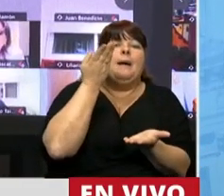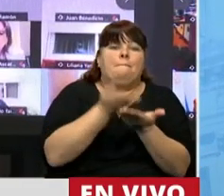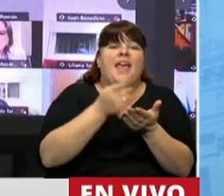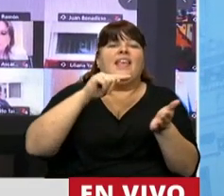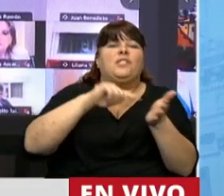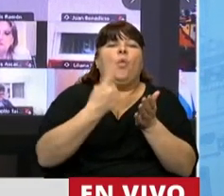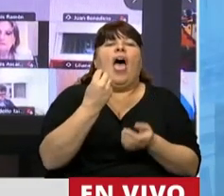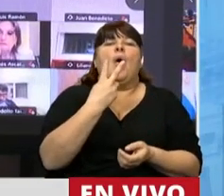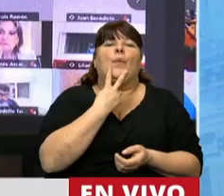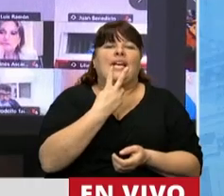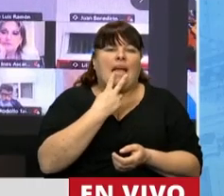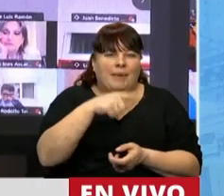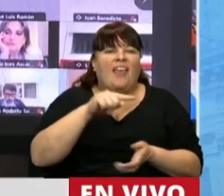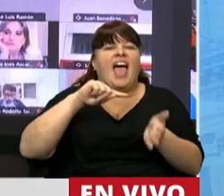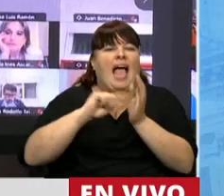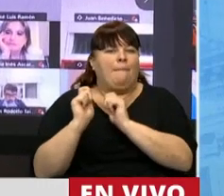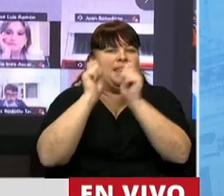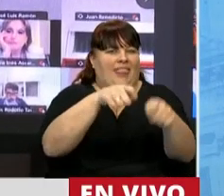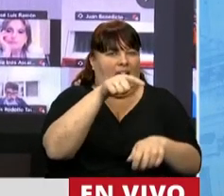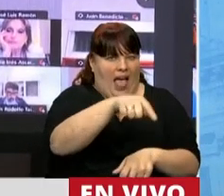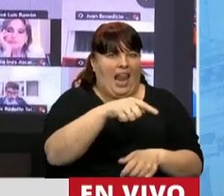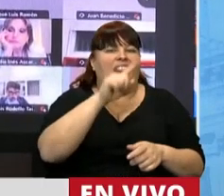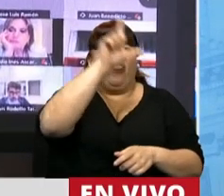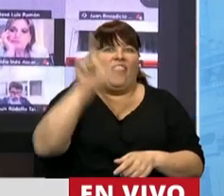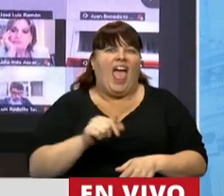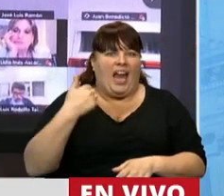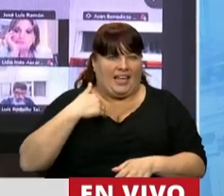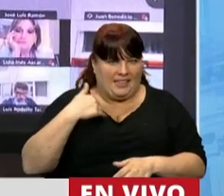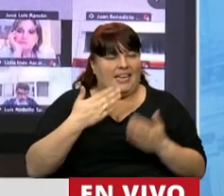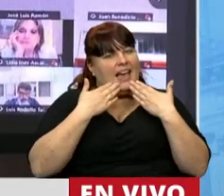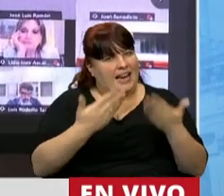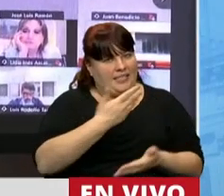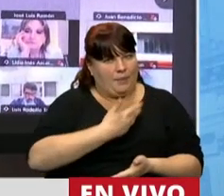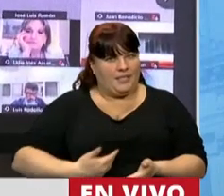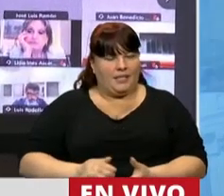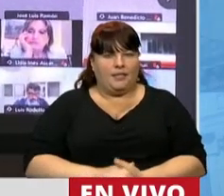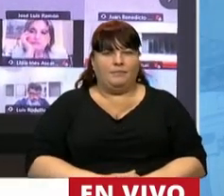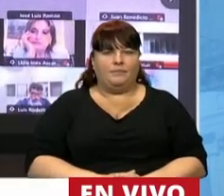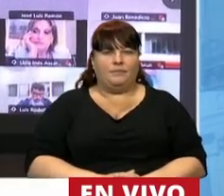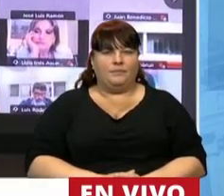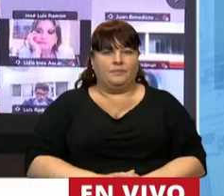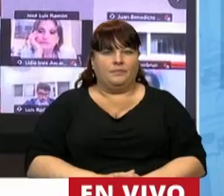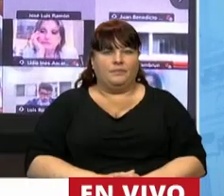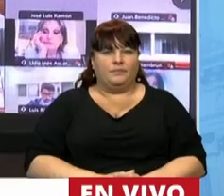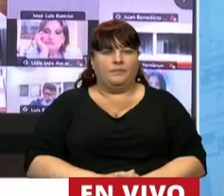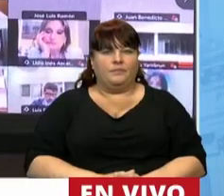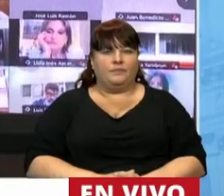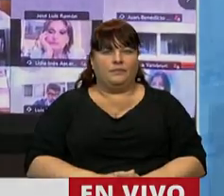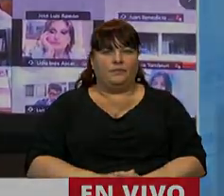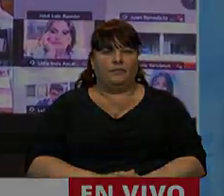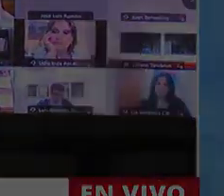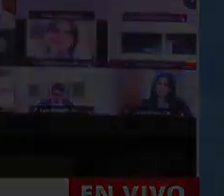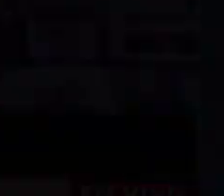mis colegas diputados de la provincia de San Luis y a todos los compañeros diputados de esta Cámara que me